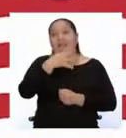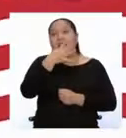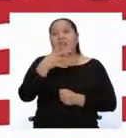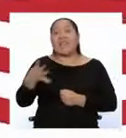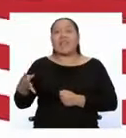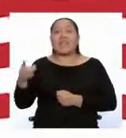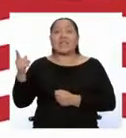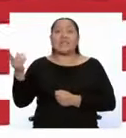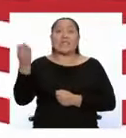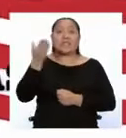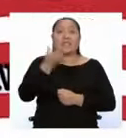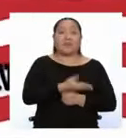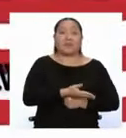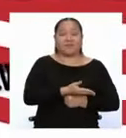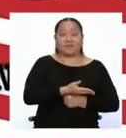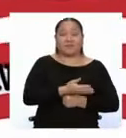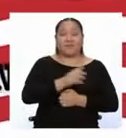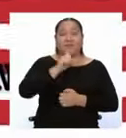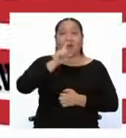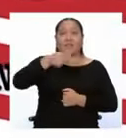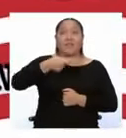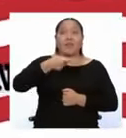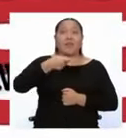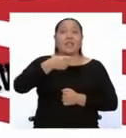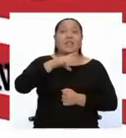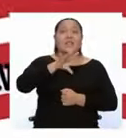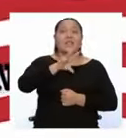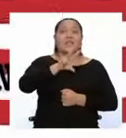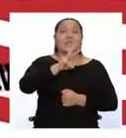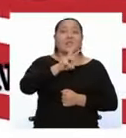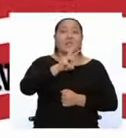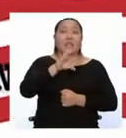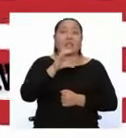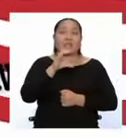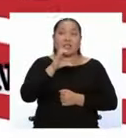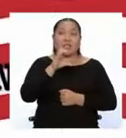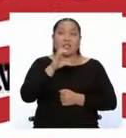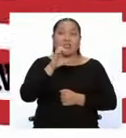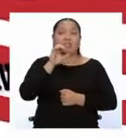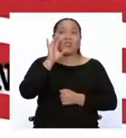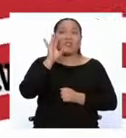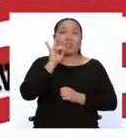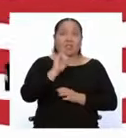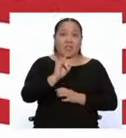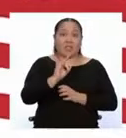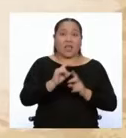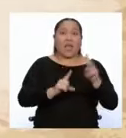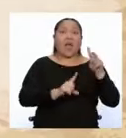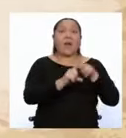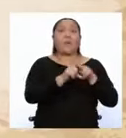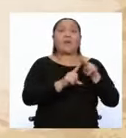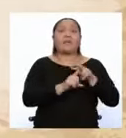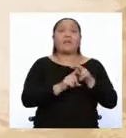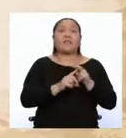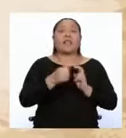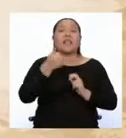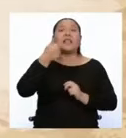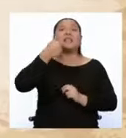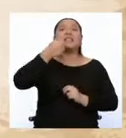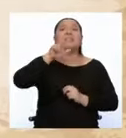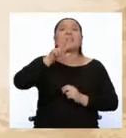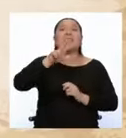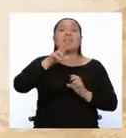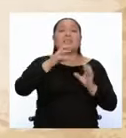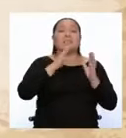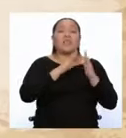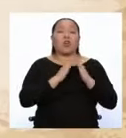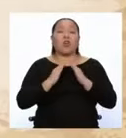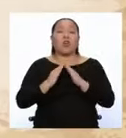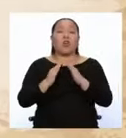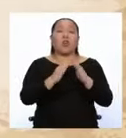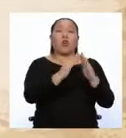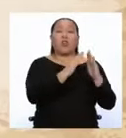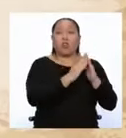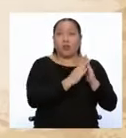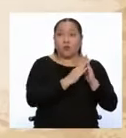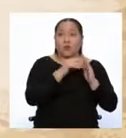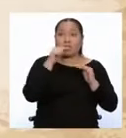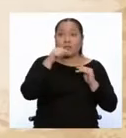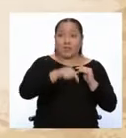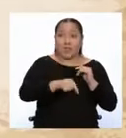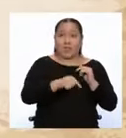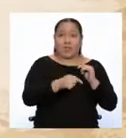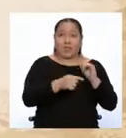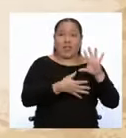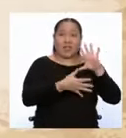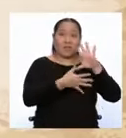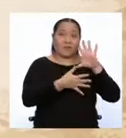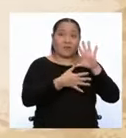Resulta que en el año 1607 surgen las trece colonias en Norteamérica. Te explico. Este es el nombre